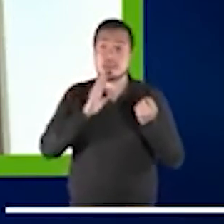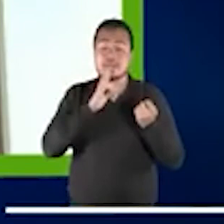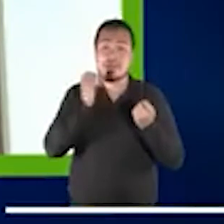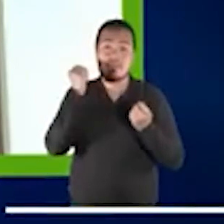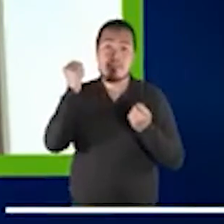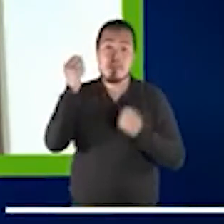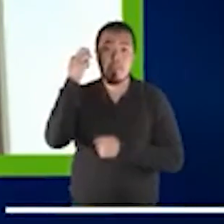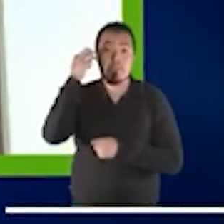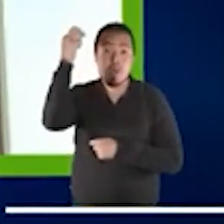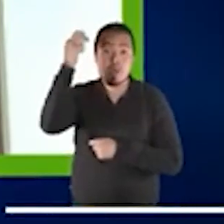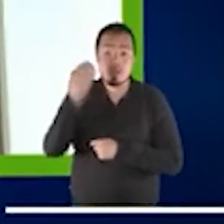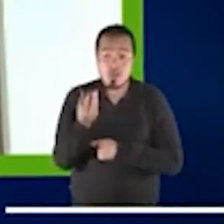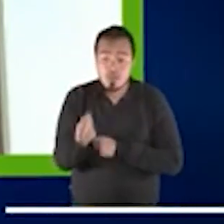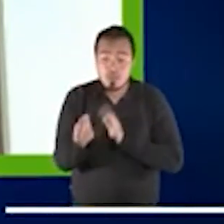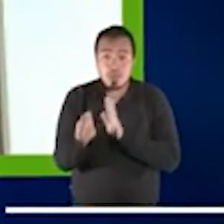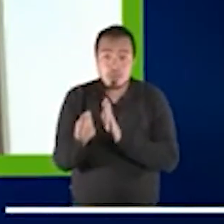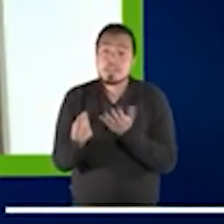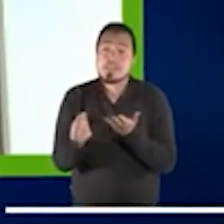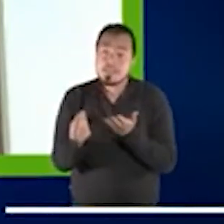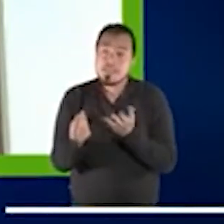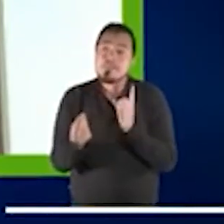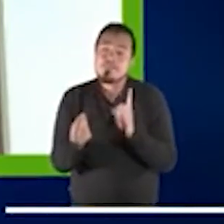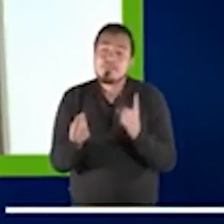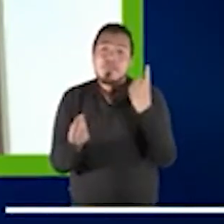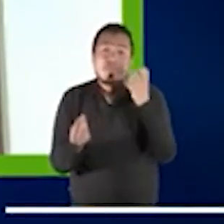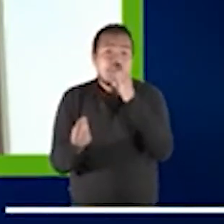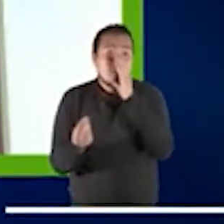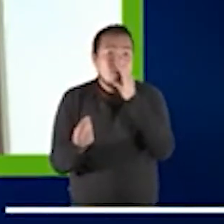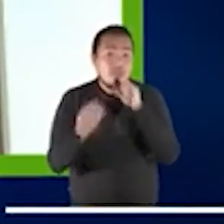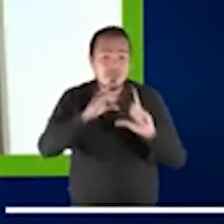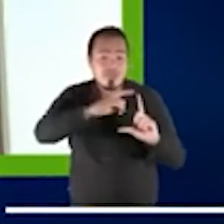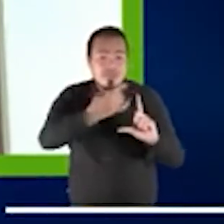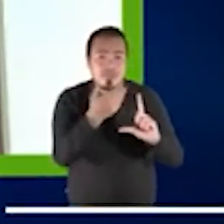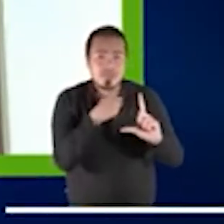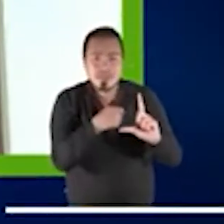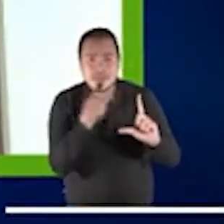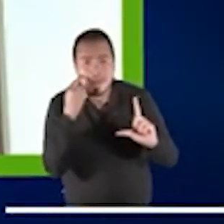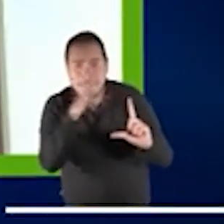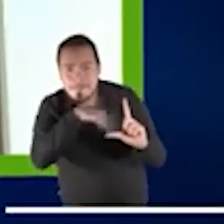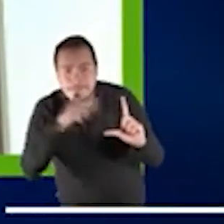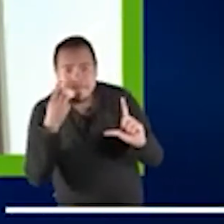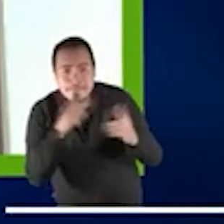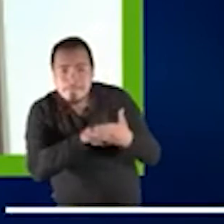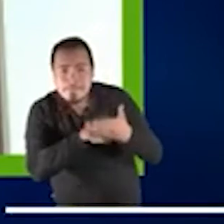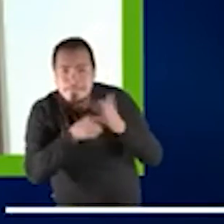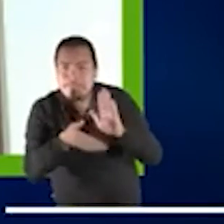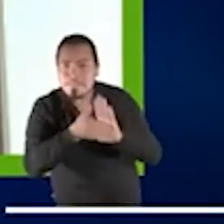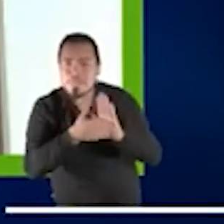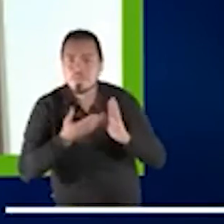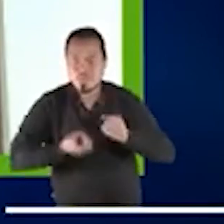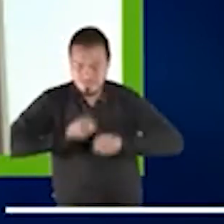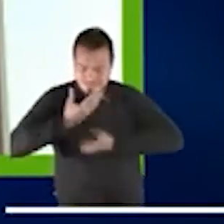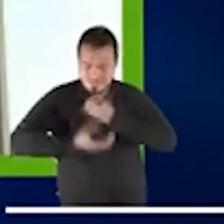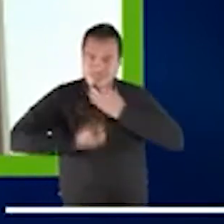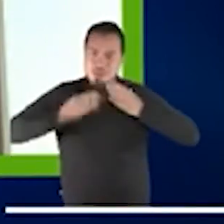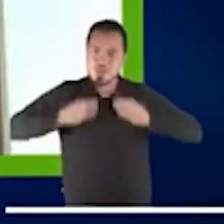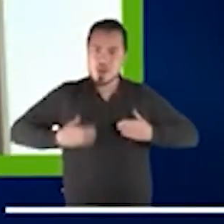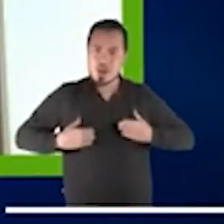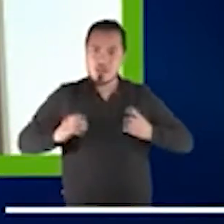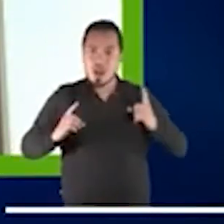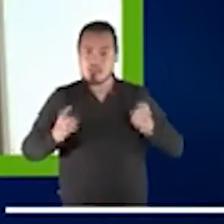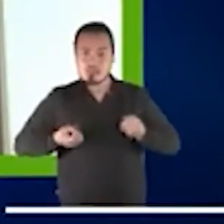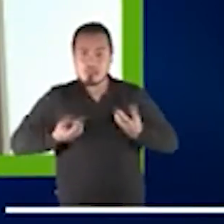antes, por ejemplo, la falta en línea del lenguaje corporal, pero también la importancia del silencio. Sabemos que en la justicia